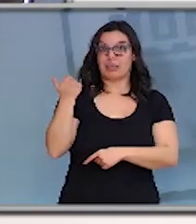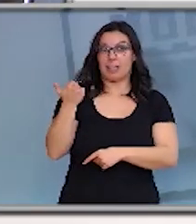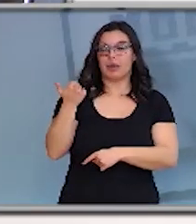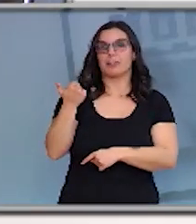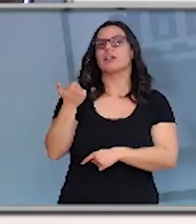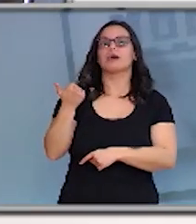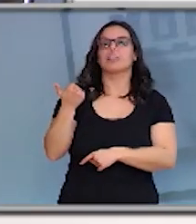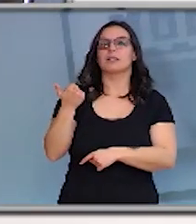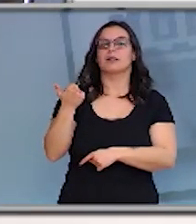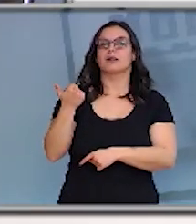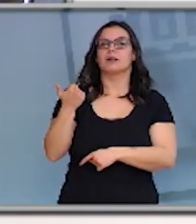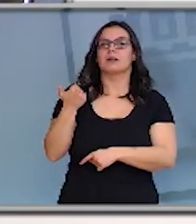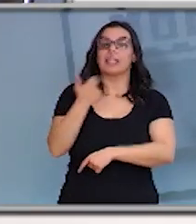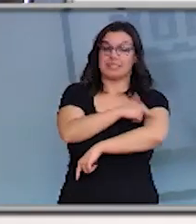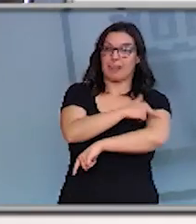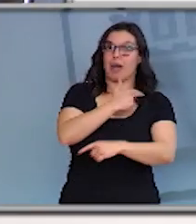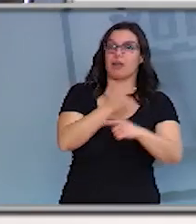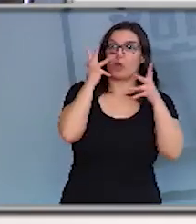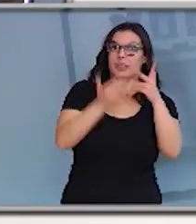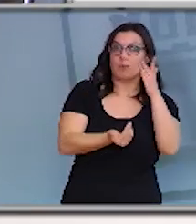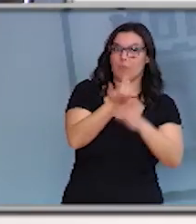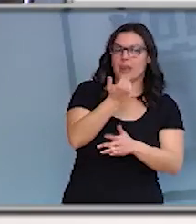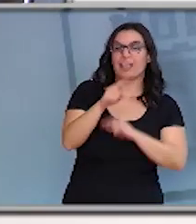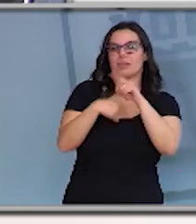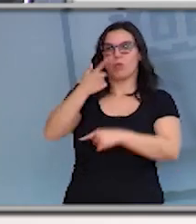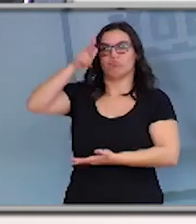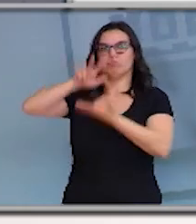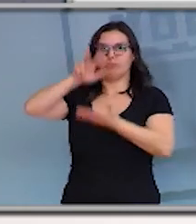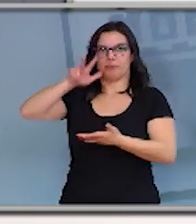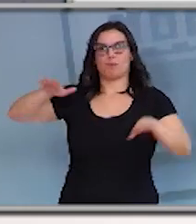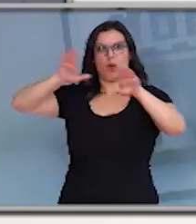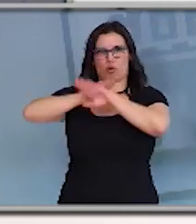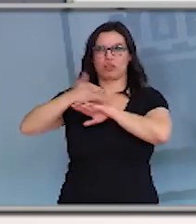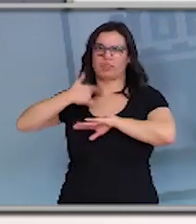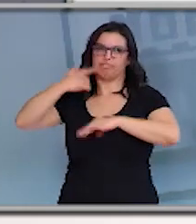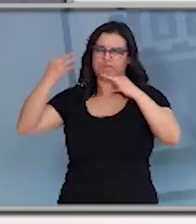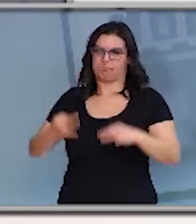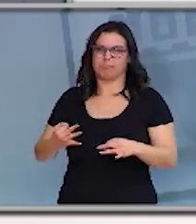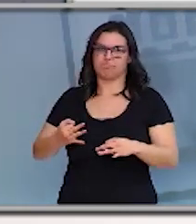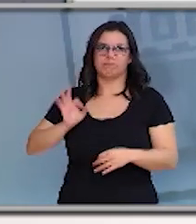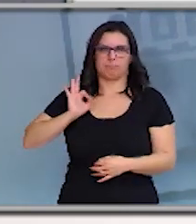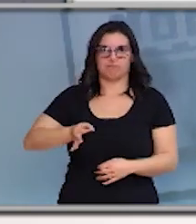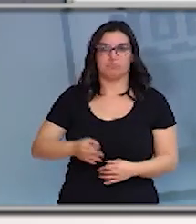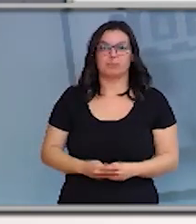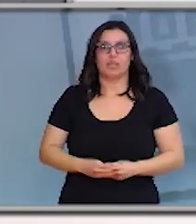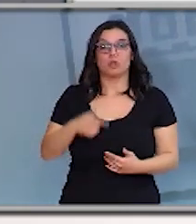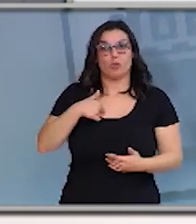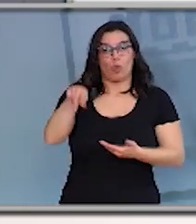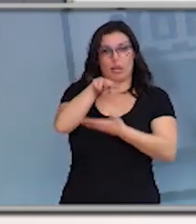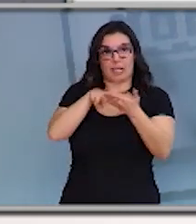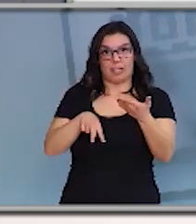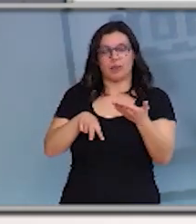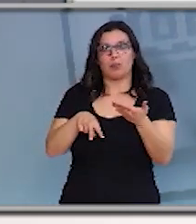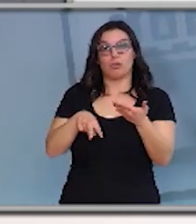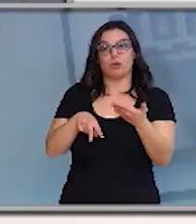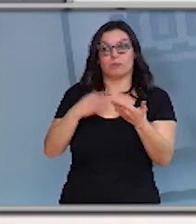Sanidad lo recomendó ayer por la mañana y lo ratificó ayer por la noche. Lo que he leído del